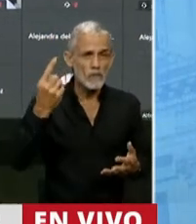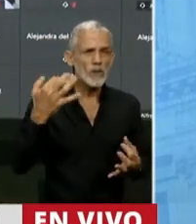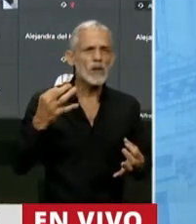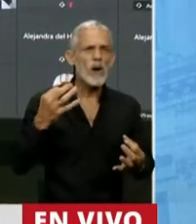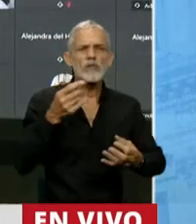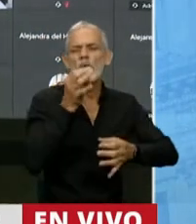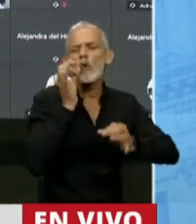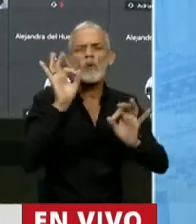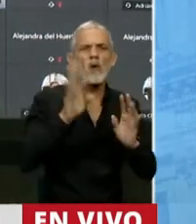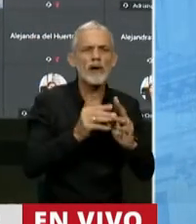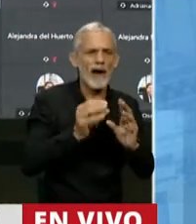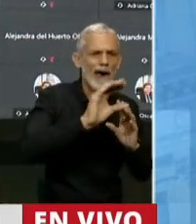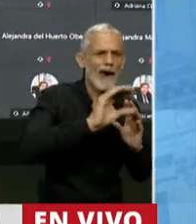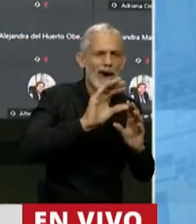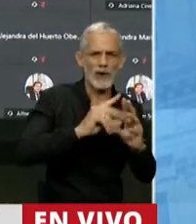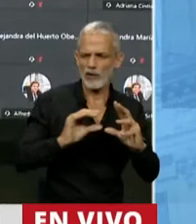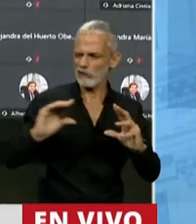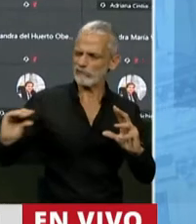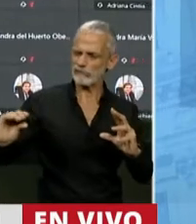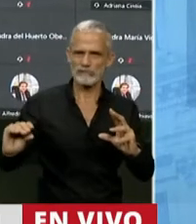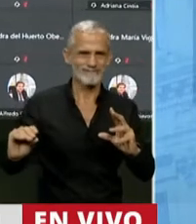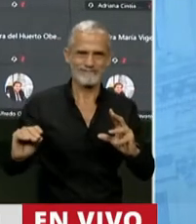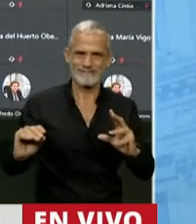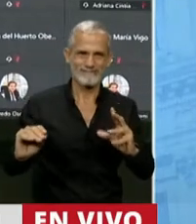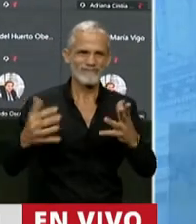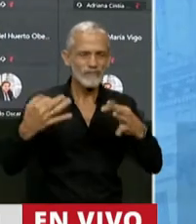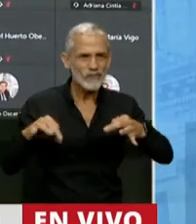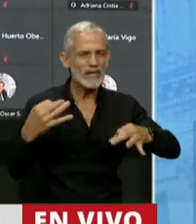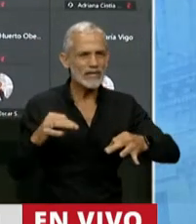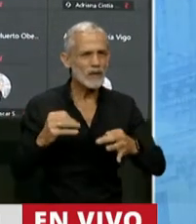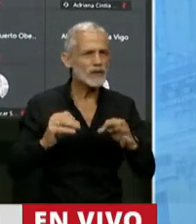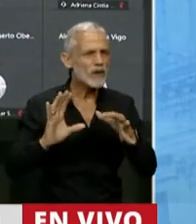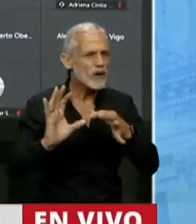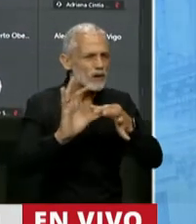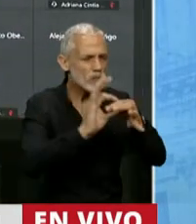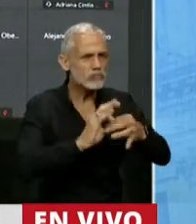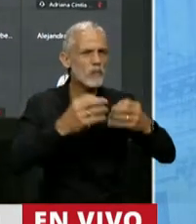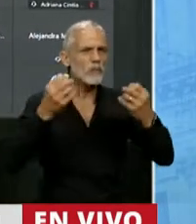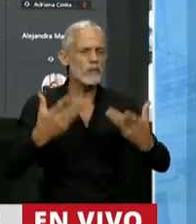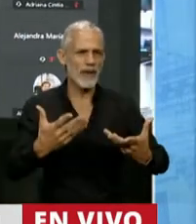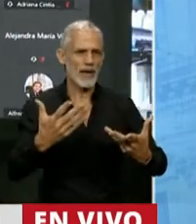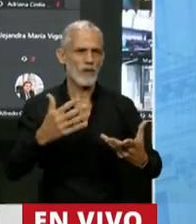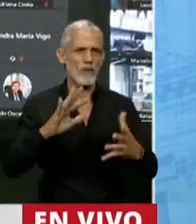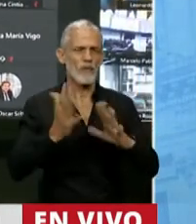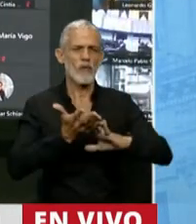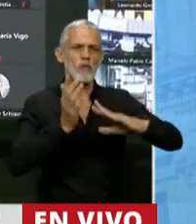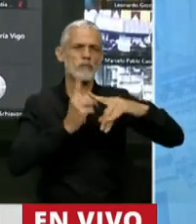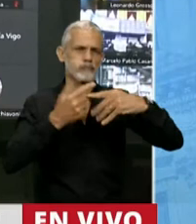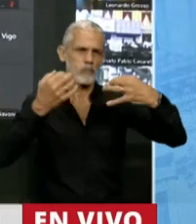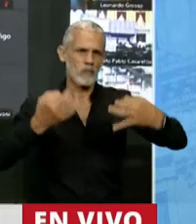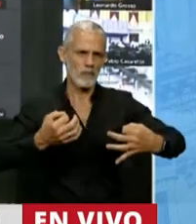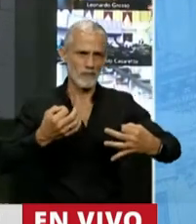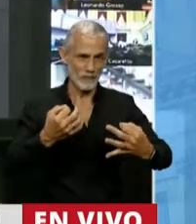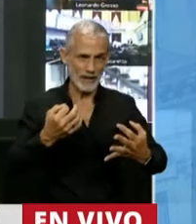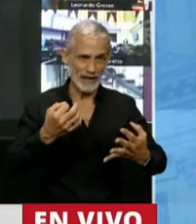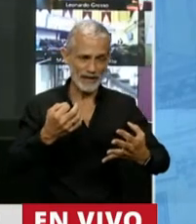discrecionalidad lo que prime en esto y que tiene que estar por encima de cualquier regla y obviamente debemos